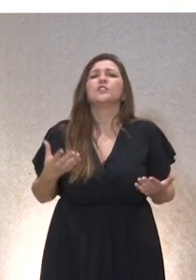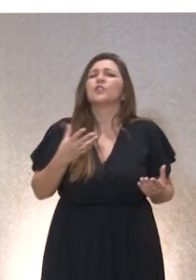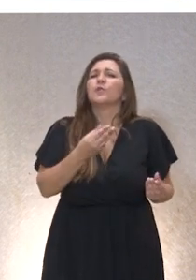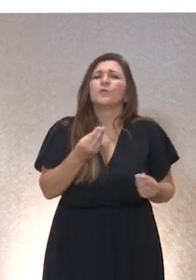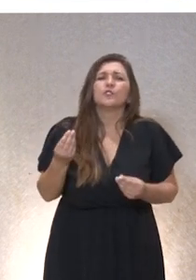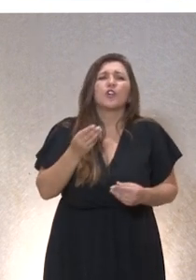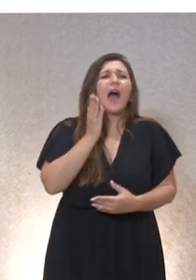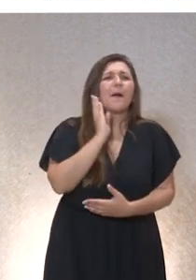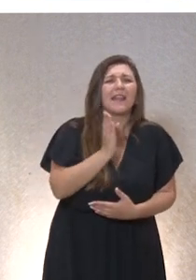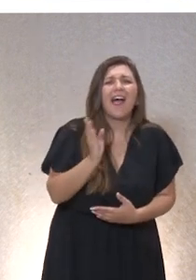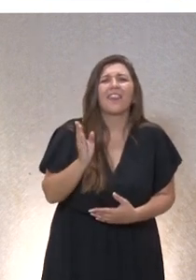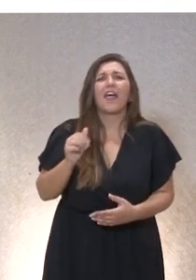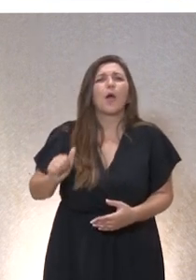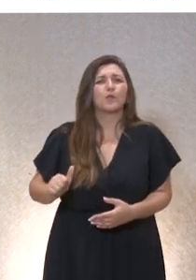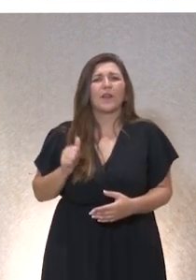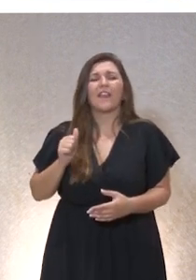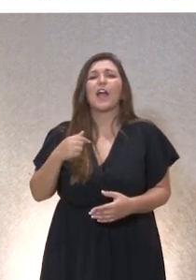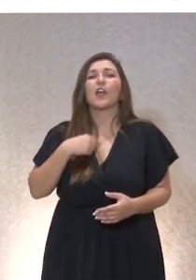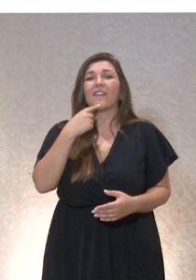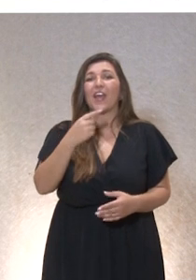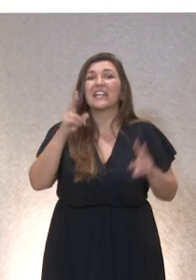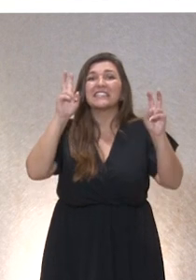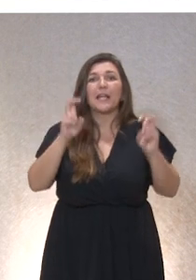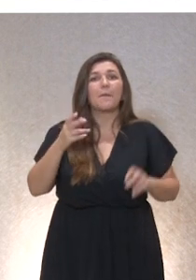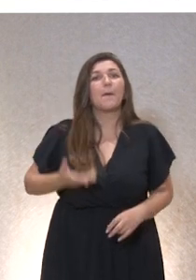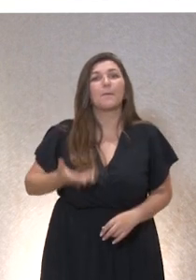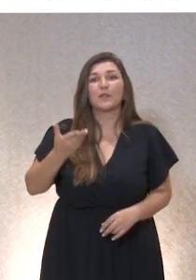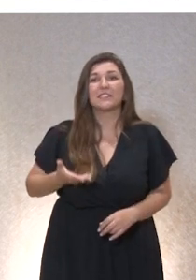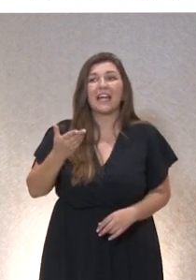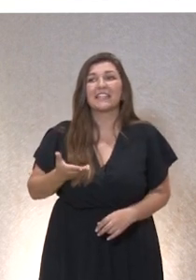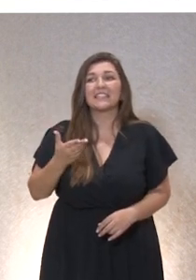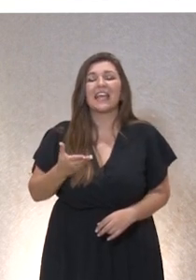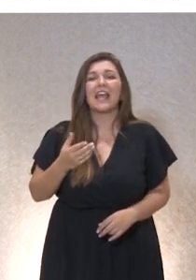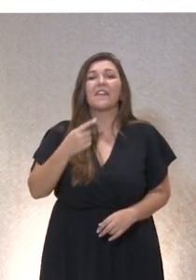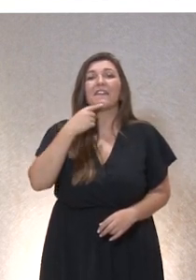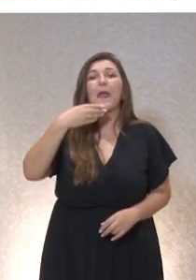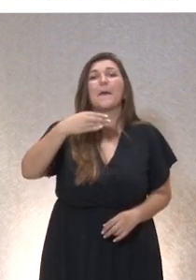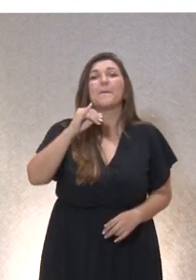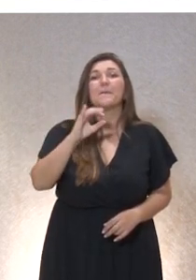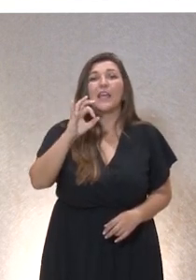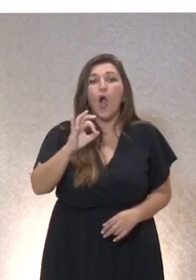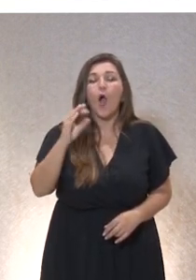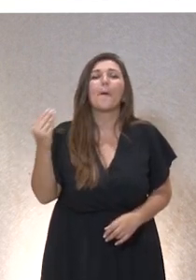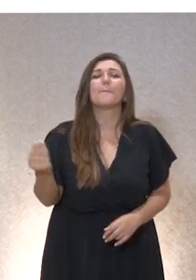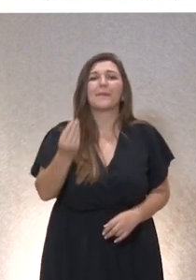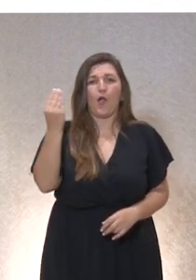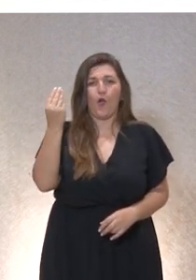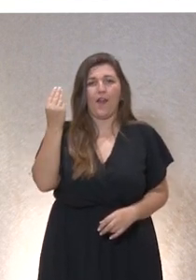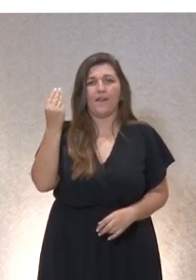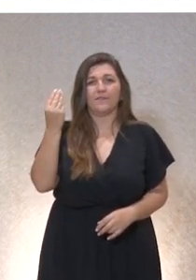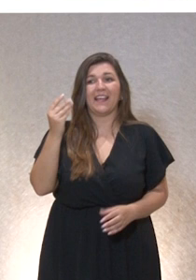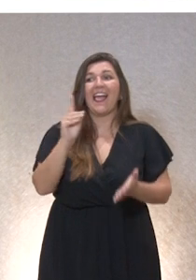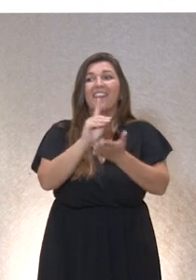y lo dejo aquí como tema fundamental en el campo de lo que vamos a llamar la biomejora. Es decir, la gestión de los datos,